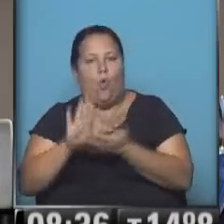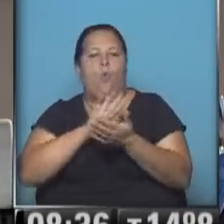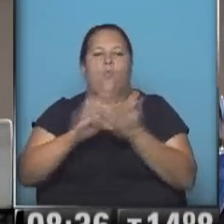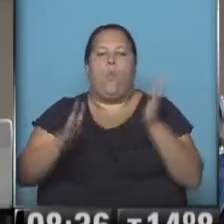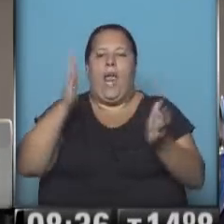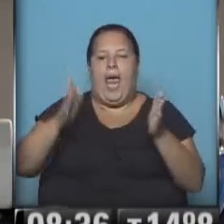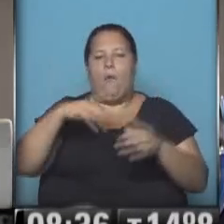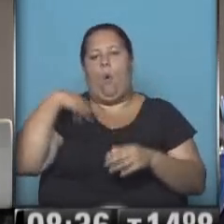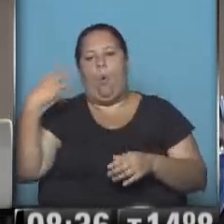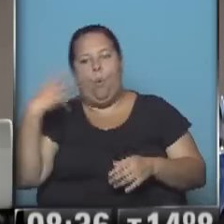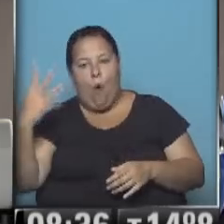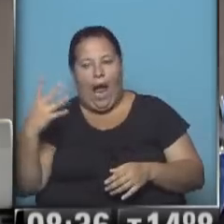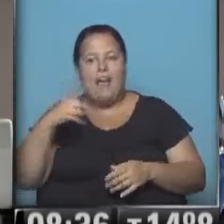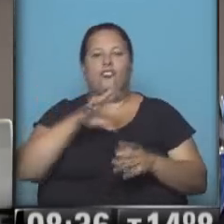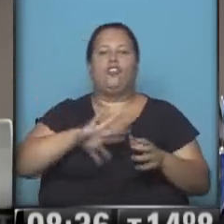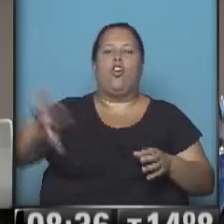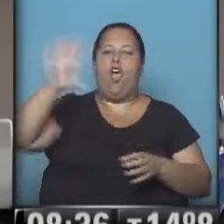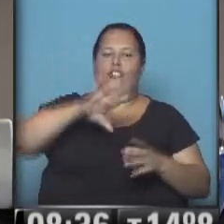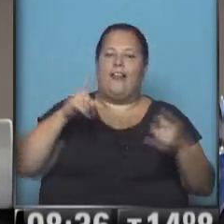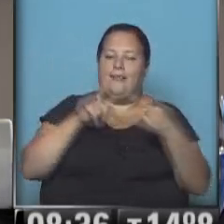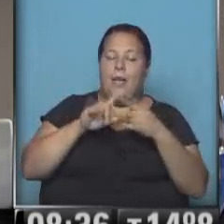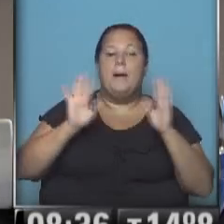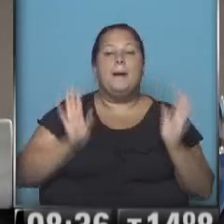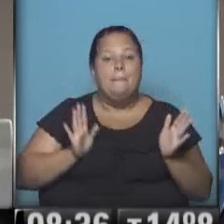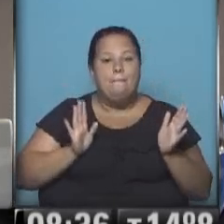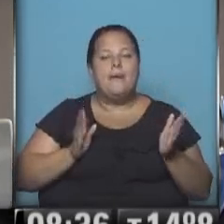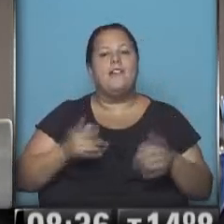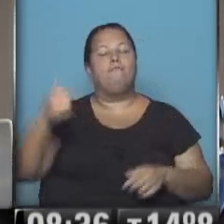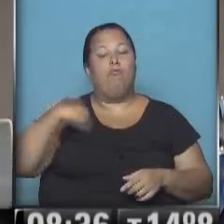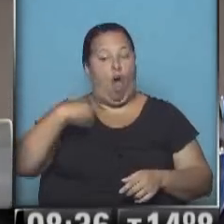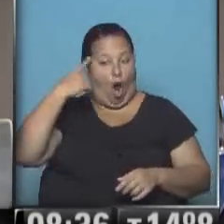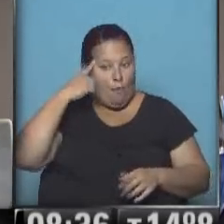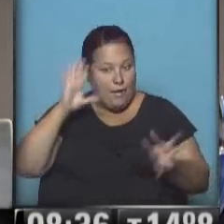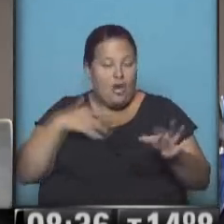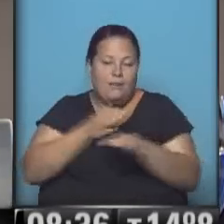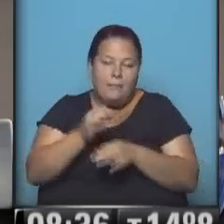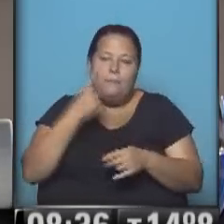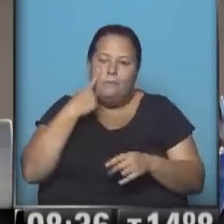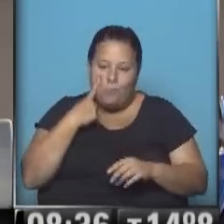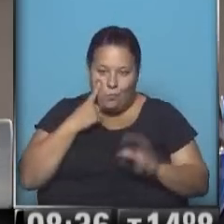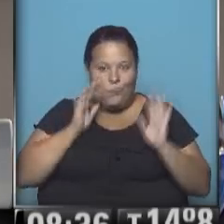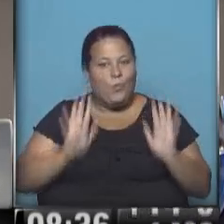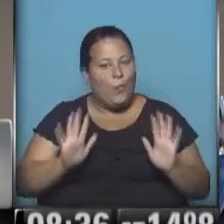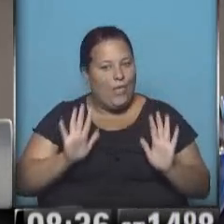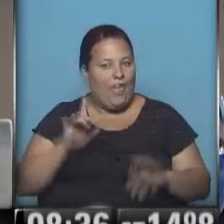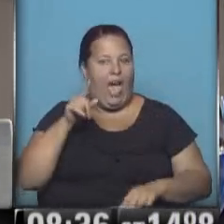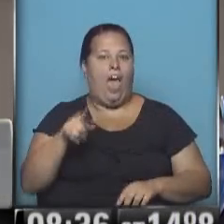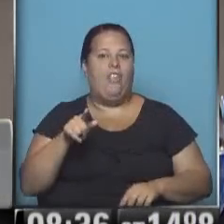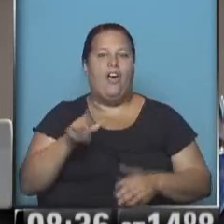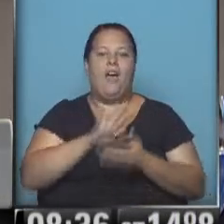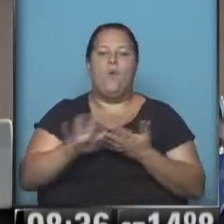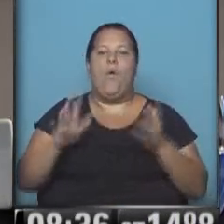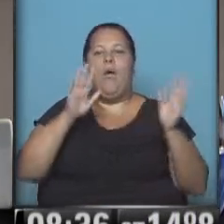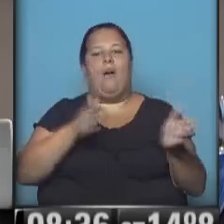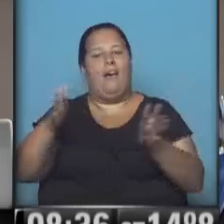capítulo entre Washington y el resto del continente, pero bueno, mi opinión y mi consejo es tener mucho cuidado con esos nuevos